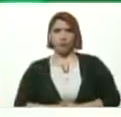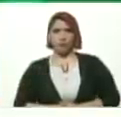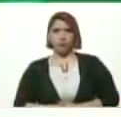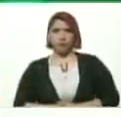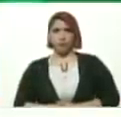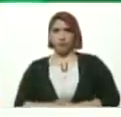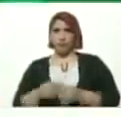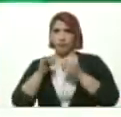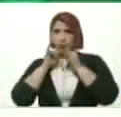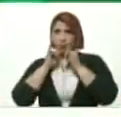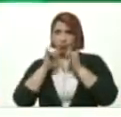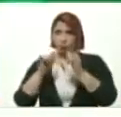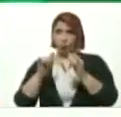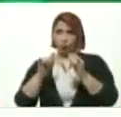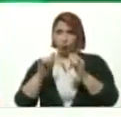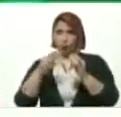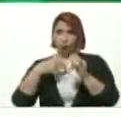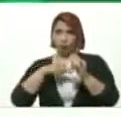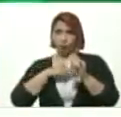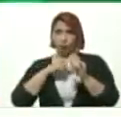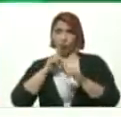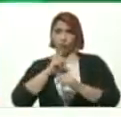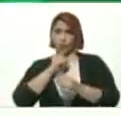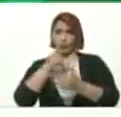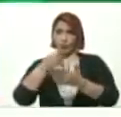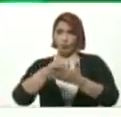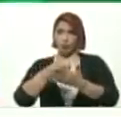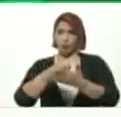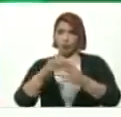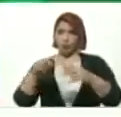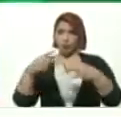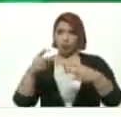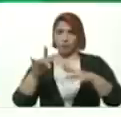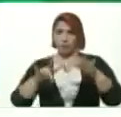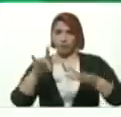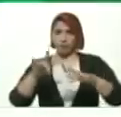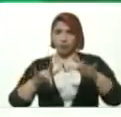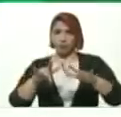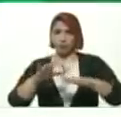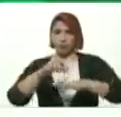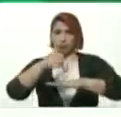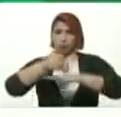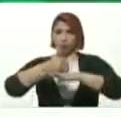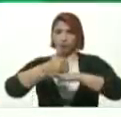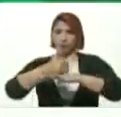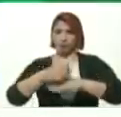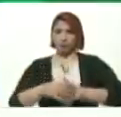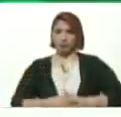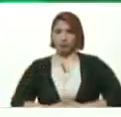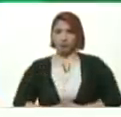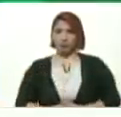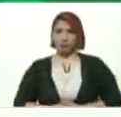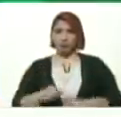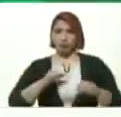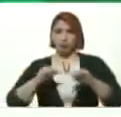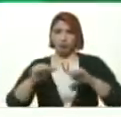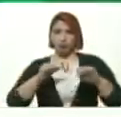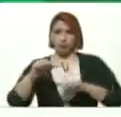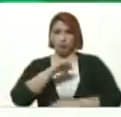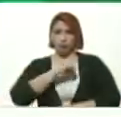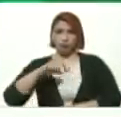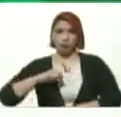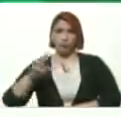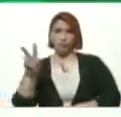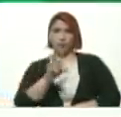eso Anuncio Que estoy Nombrando Como nueva Secretaria Ejecutiva Del movimiento Somos